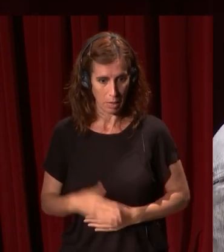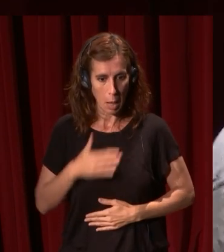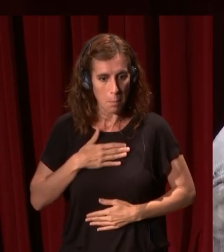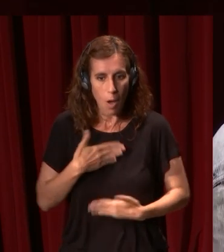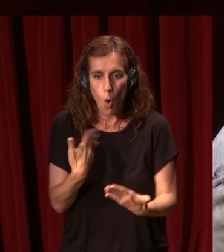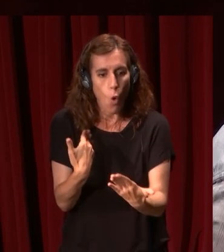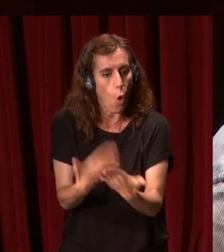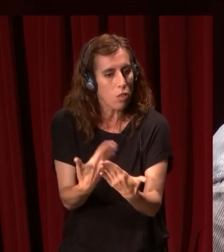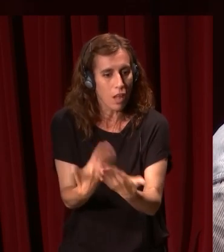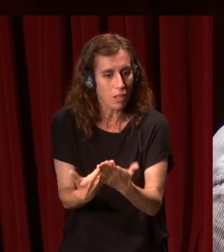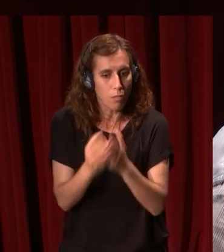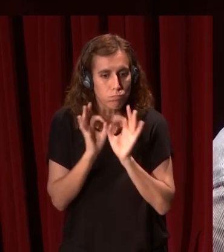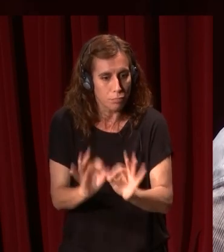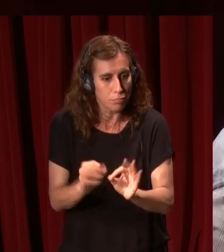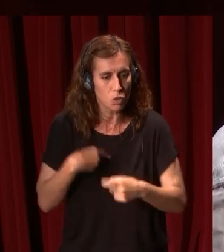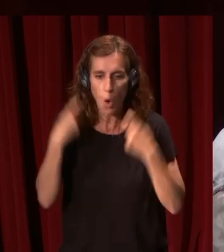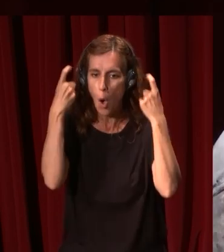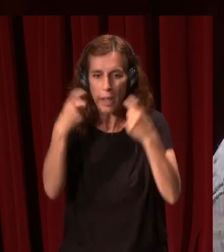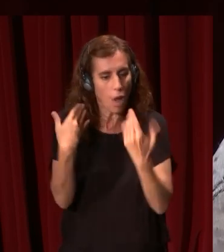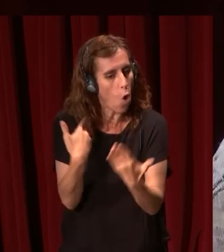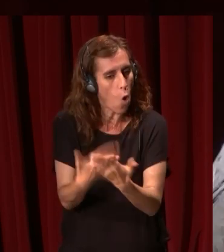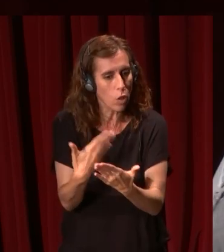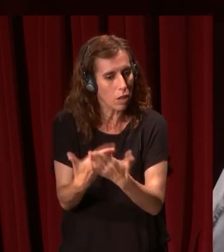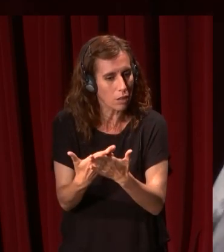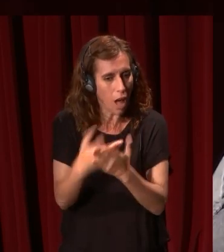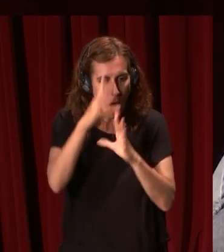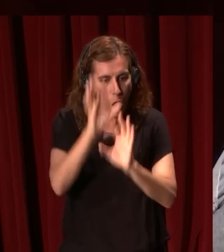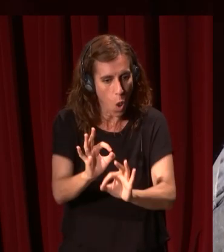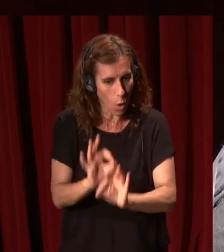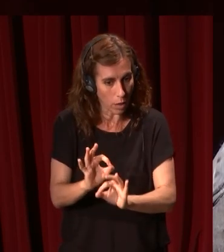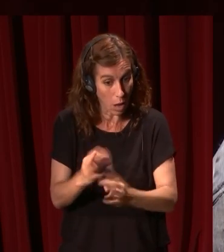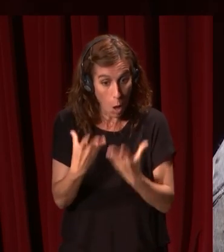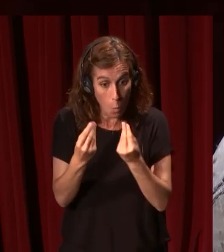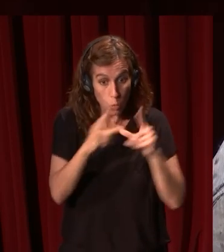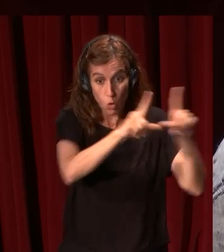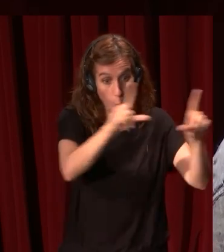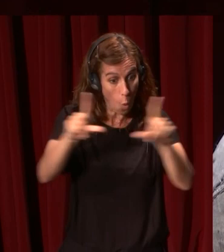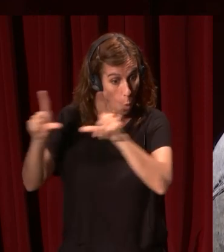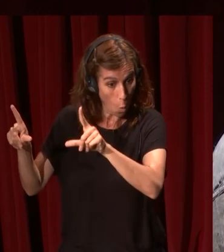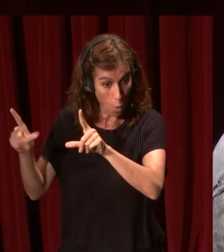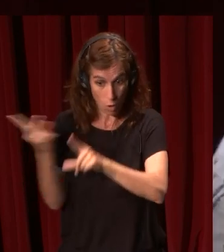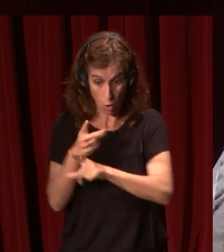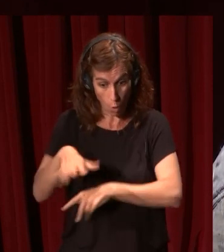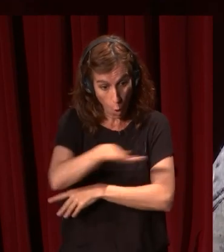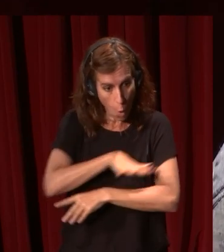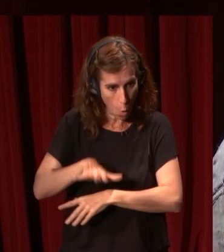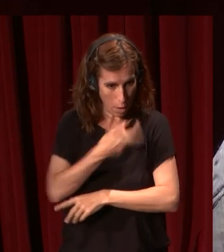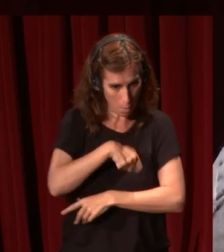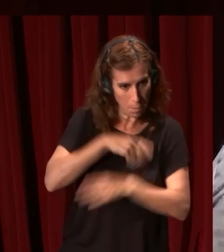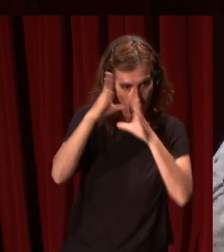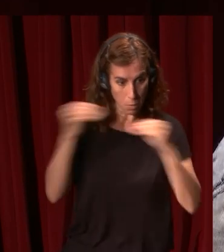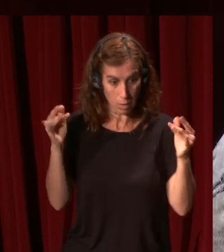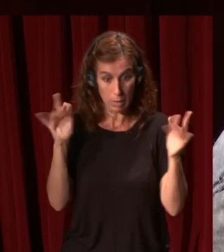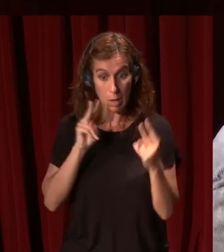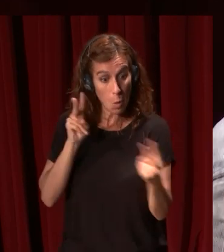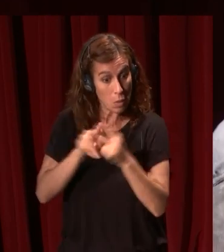una evidencia es lo que he intentado hacer y es la evidencia de que muchos de los cuadros hechos en estos dos lugares por pintores que no se conocieron se